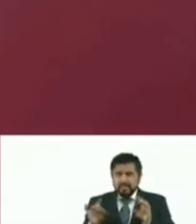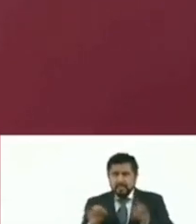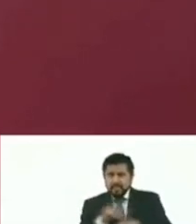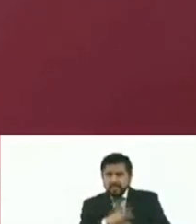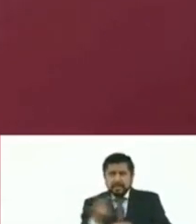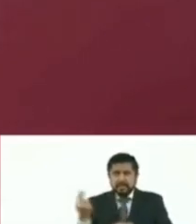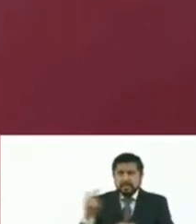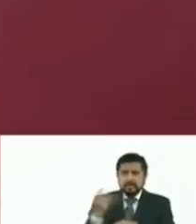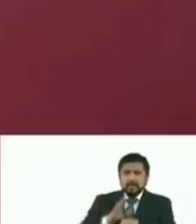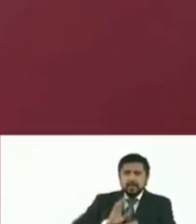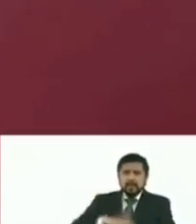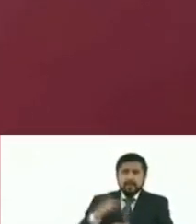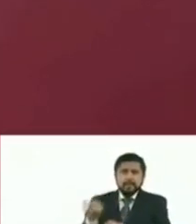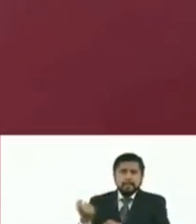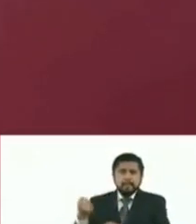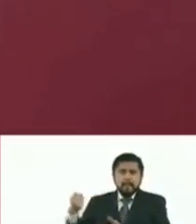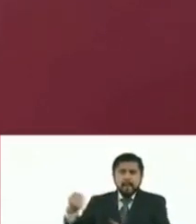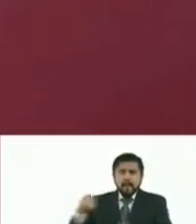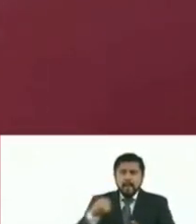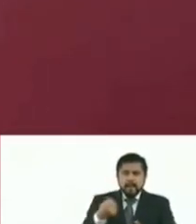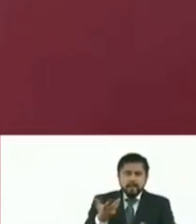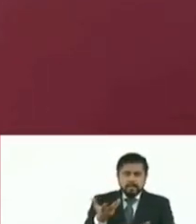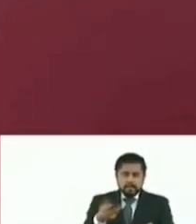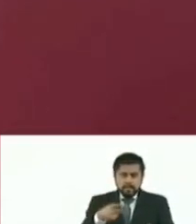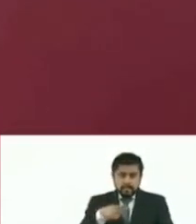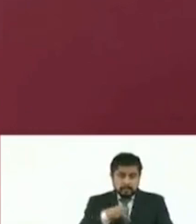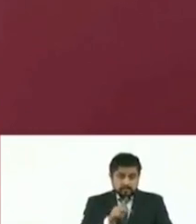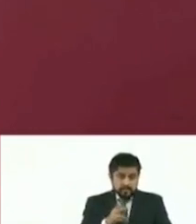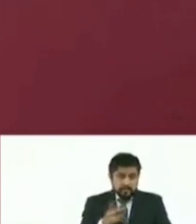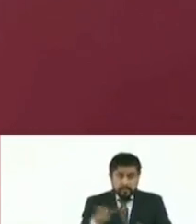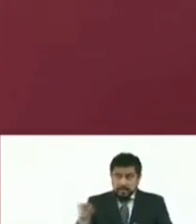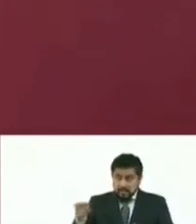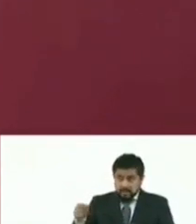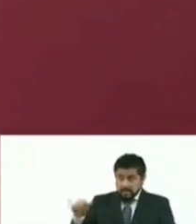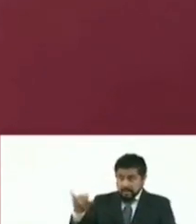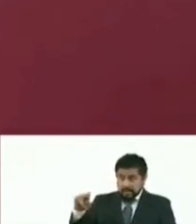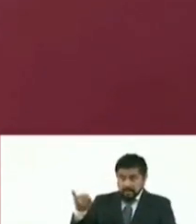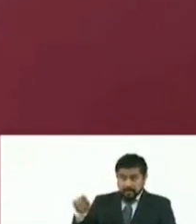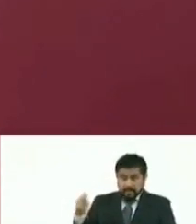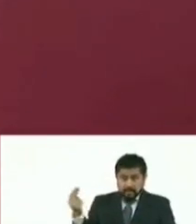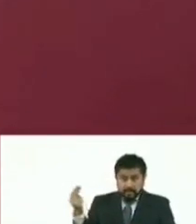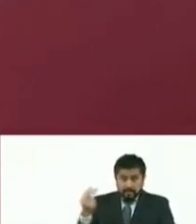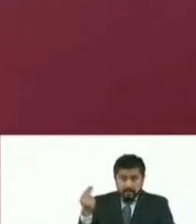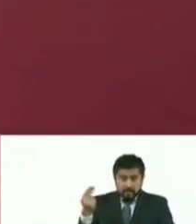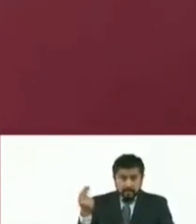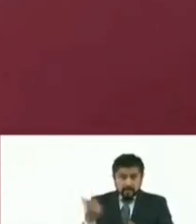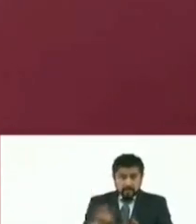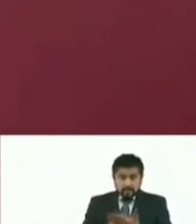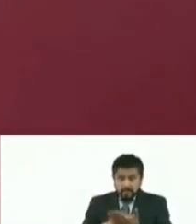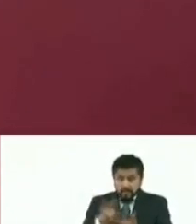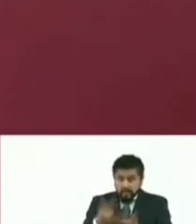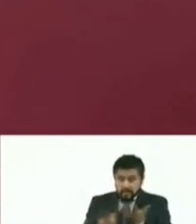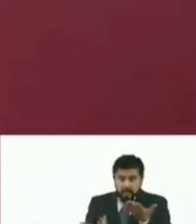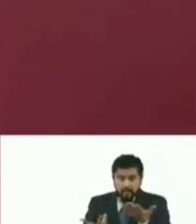Instituto Nacional Electoral no ha hecho un programa de austeridad acorde con los tiempos del país.